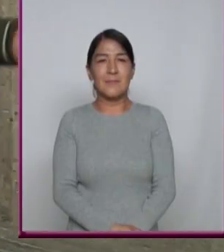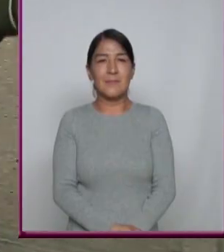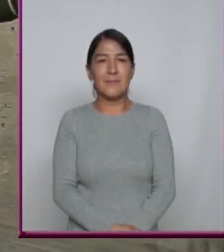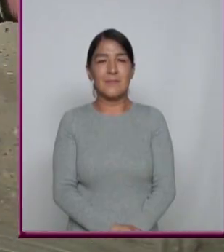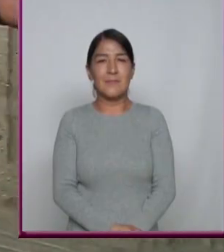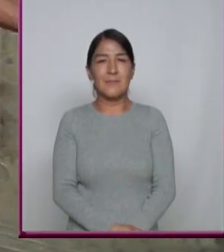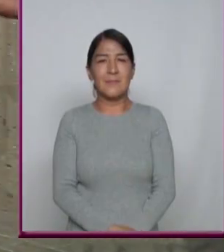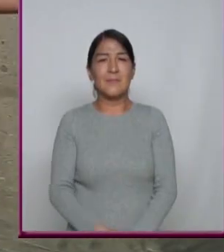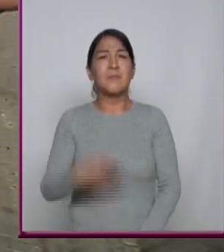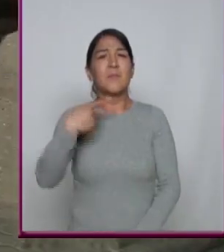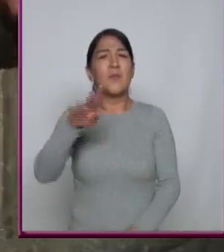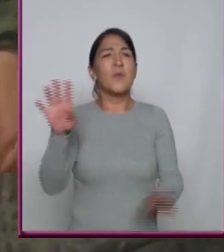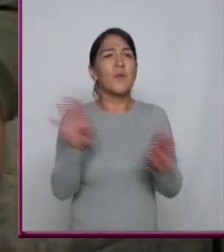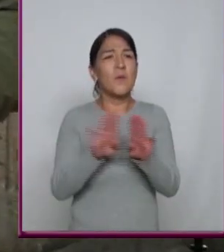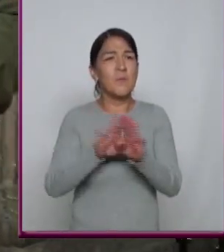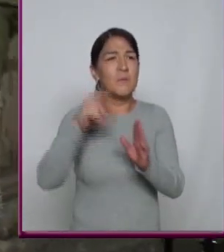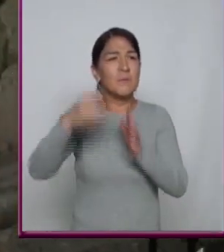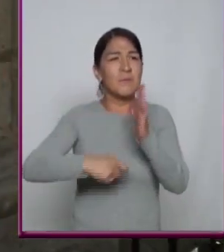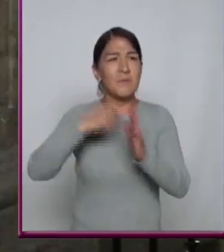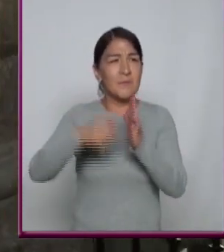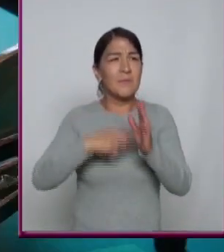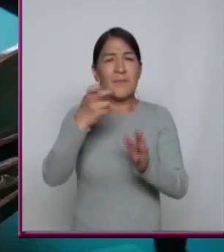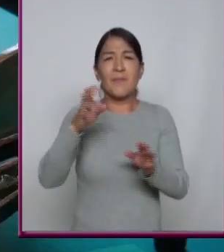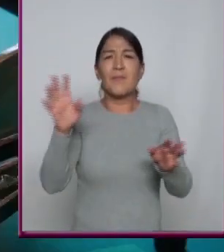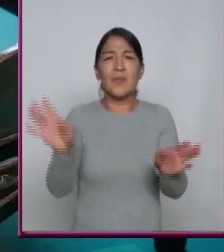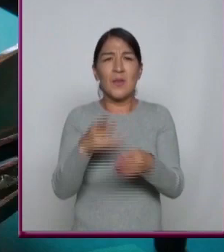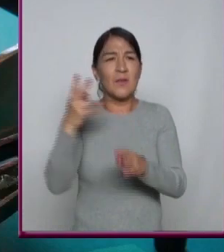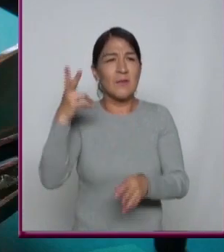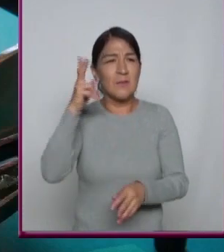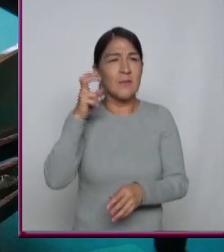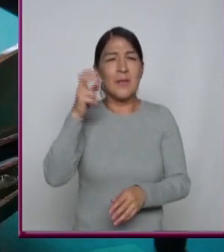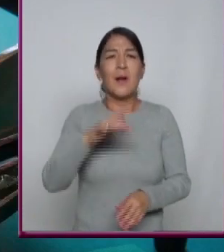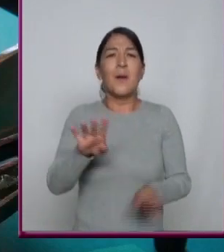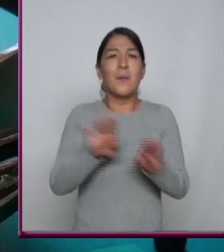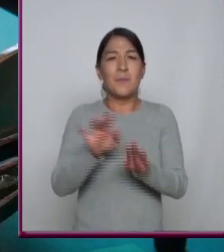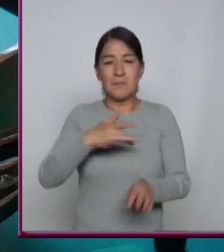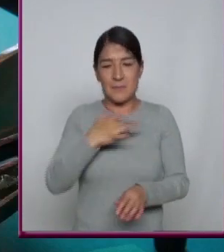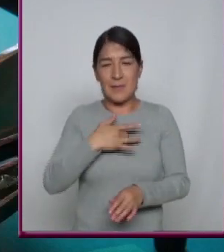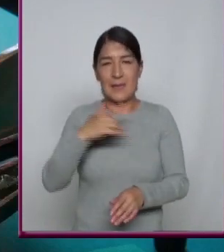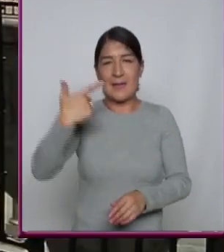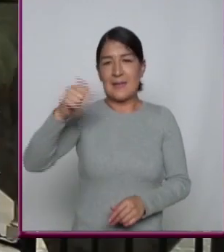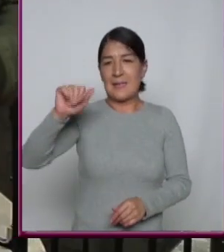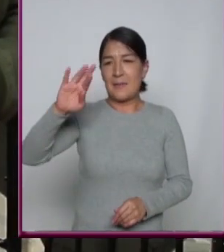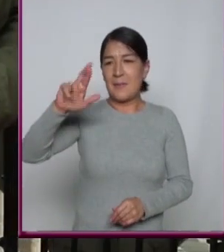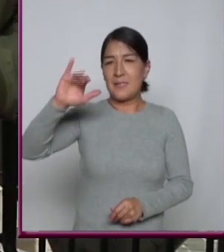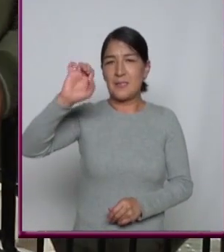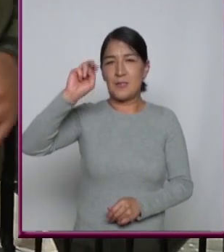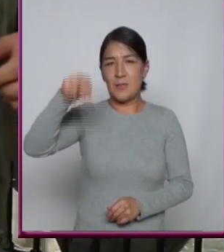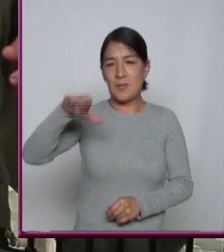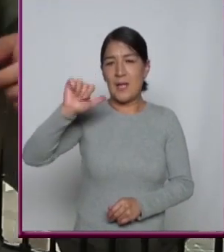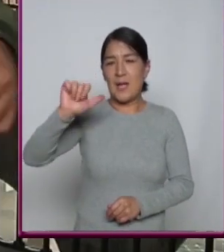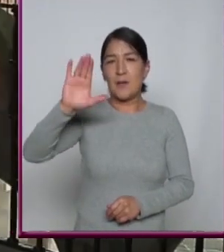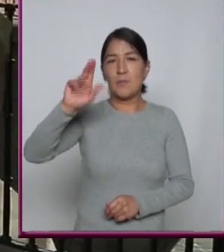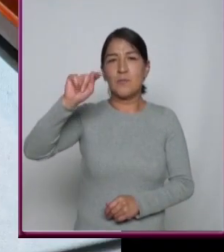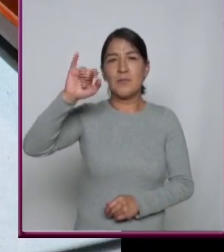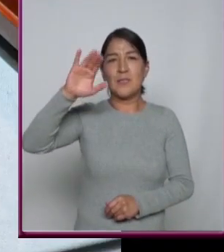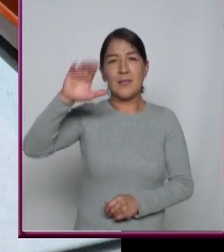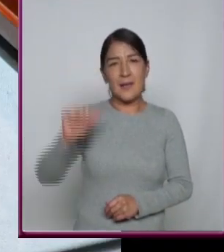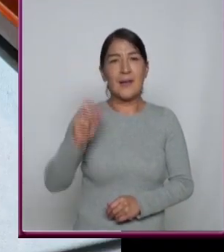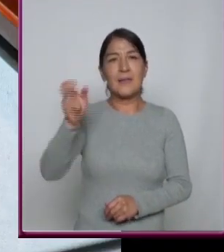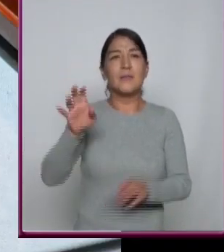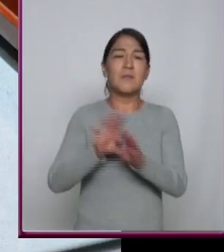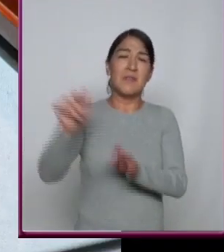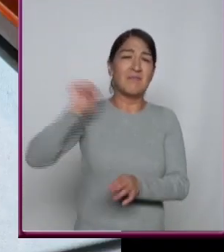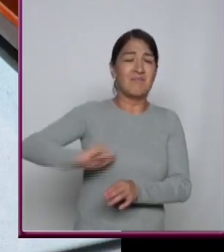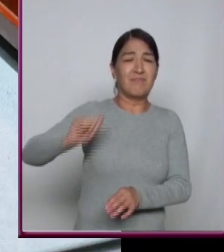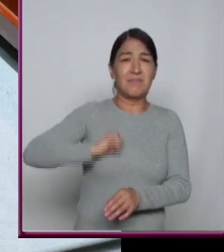Pero cómo se grababan estos sonidos Se le suele llamar grabación acústica En los años 20 del siglo pasado Se